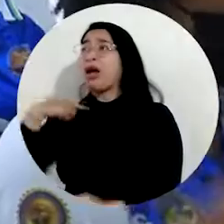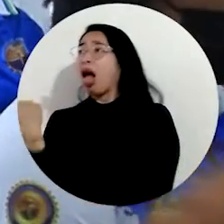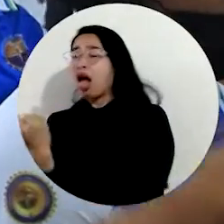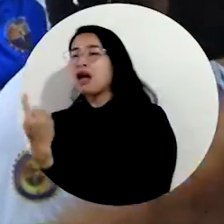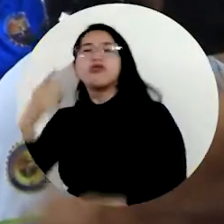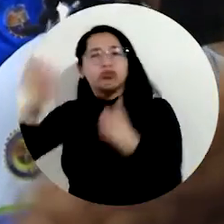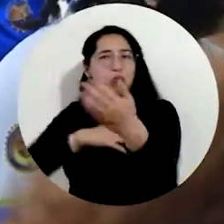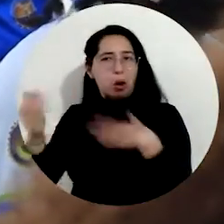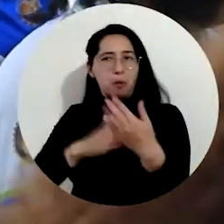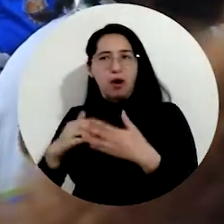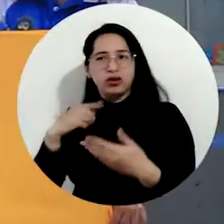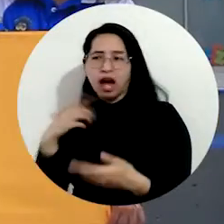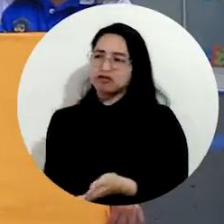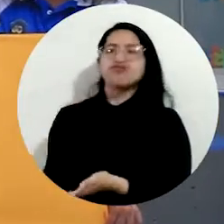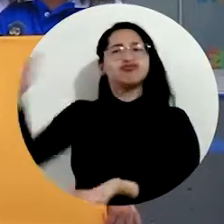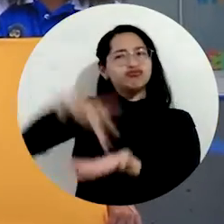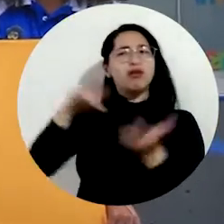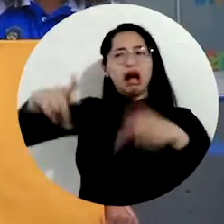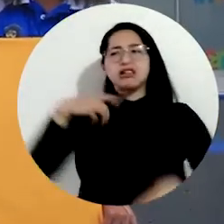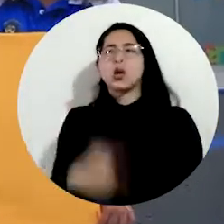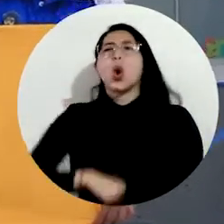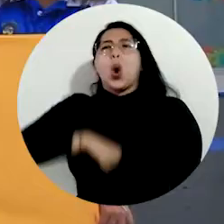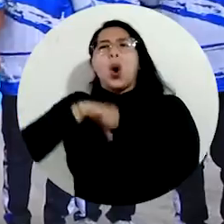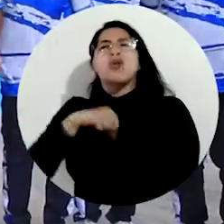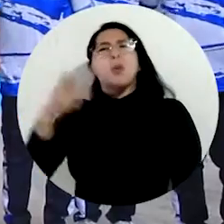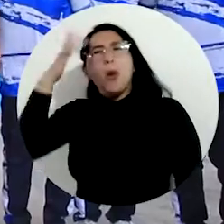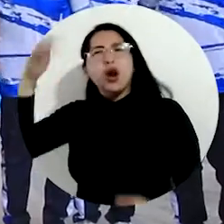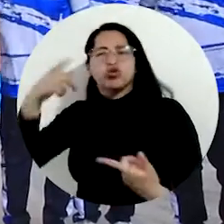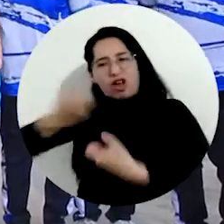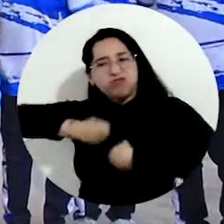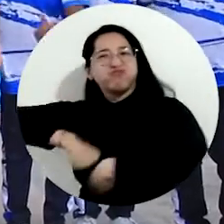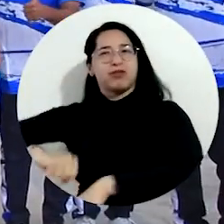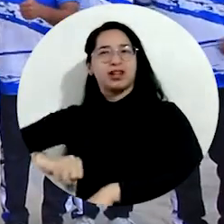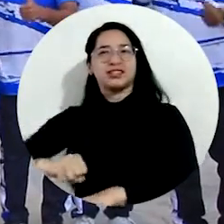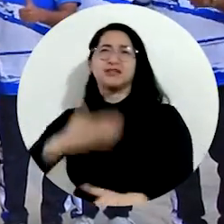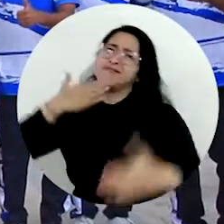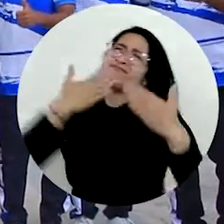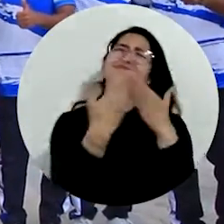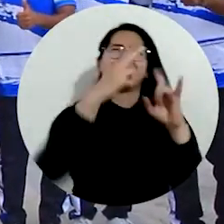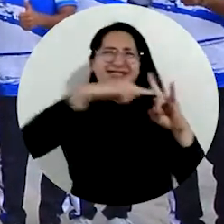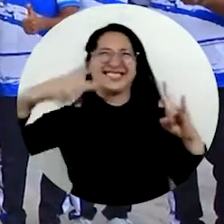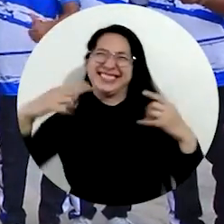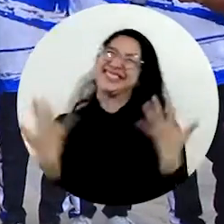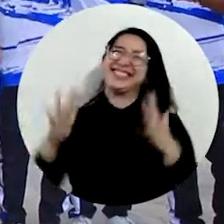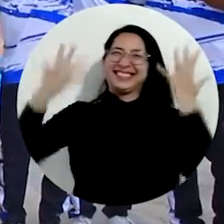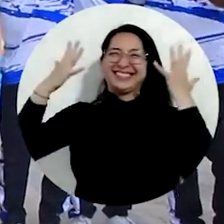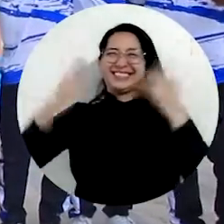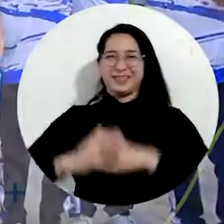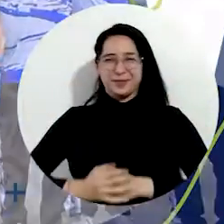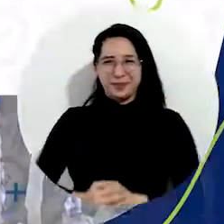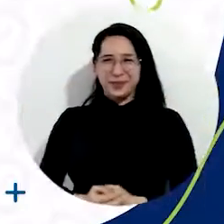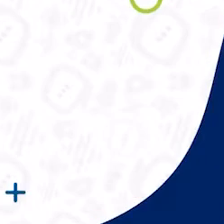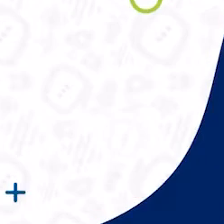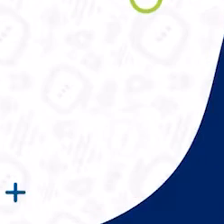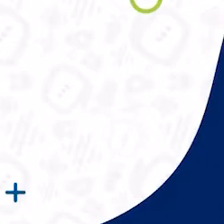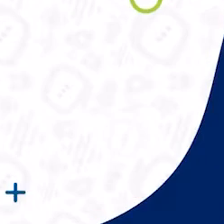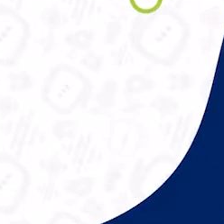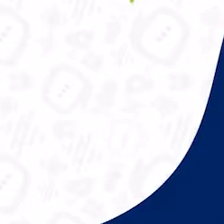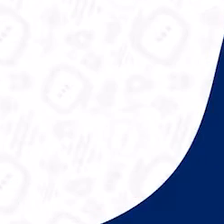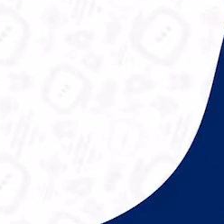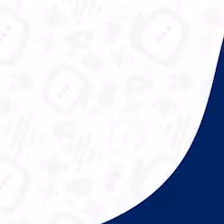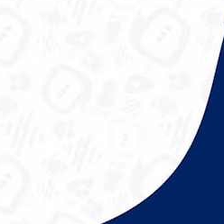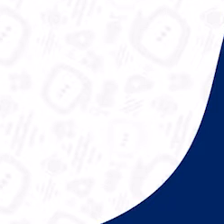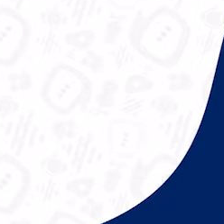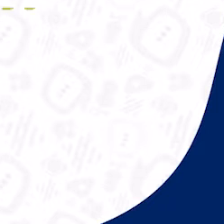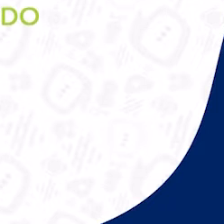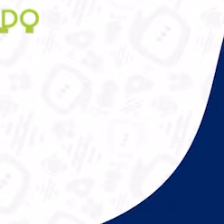victoriosos, vuelvan orgullosos de que seguro dieron su mayor esfuerzo. ¡Gracias y Magdalena! Aún más